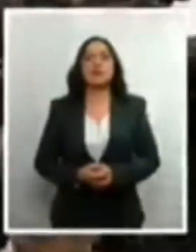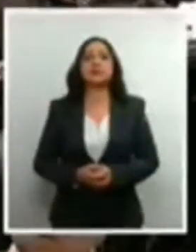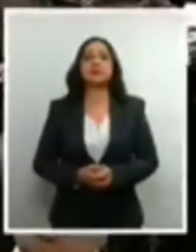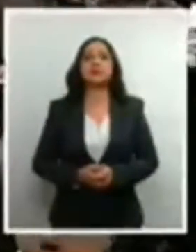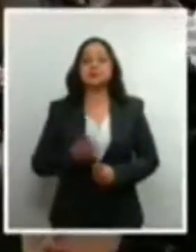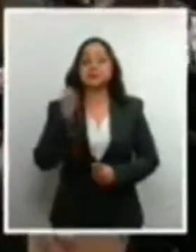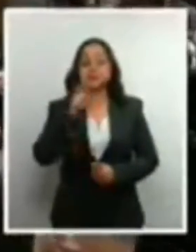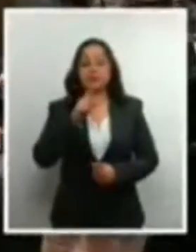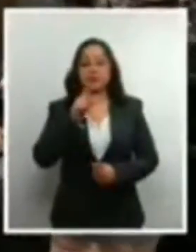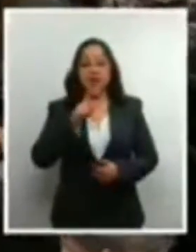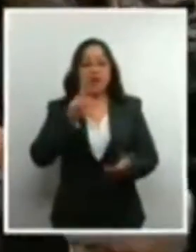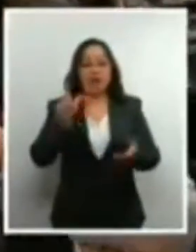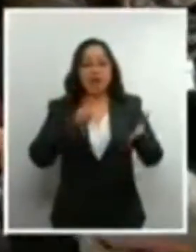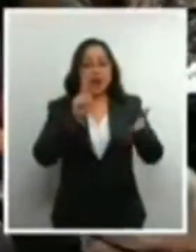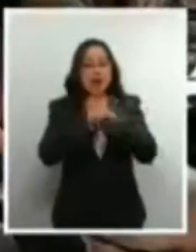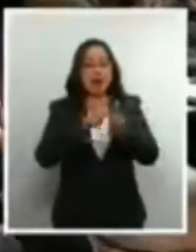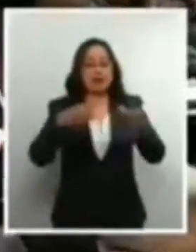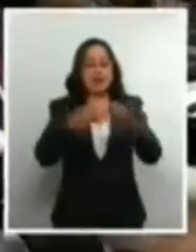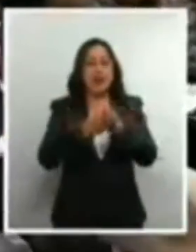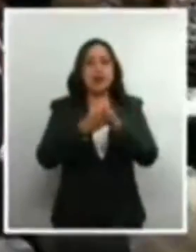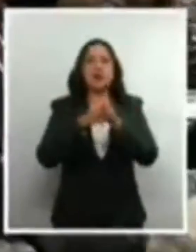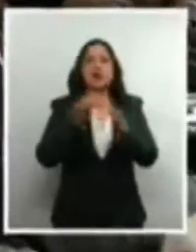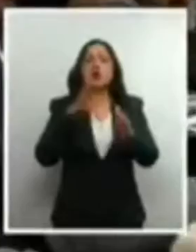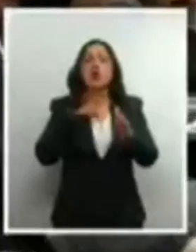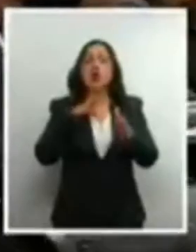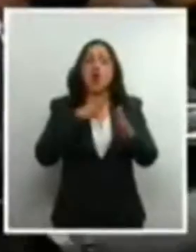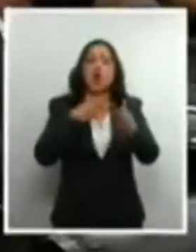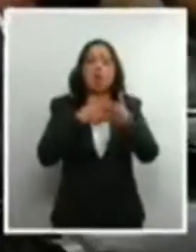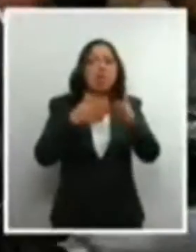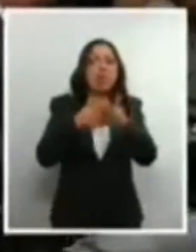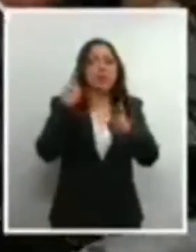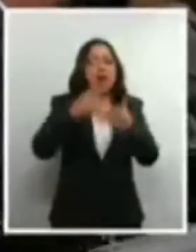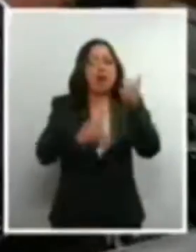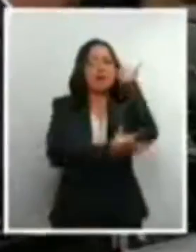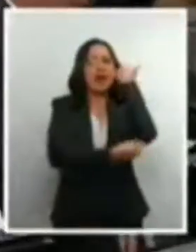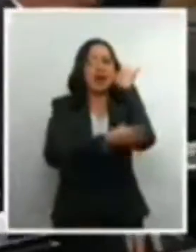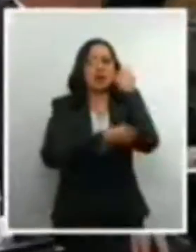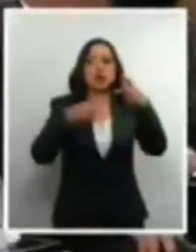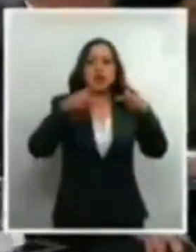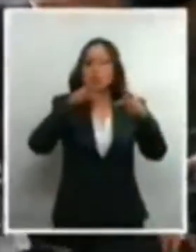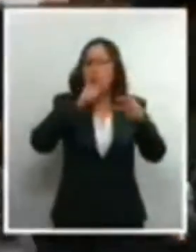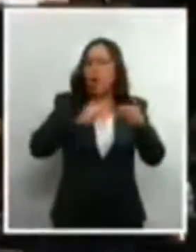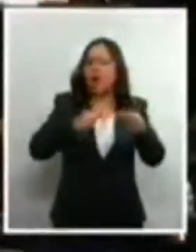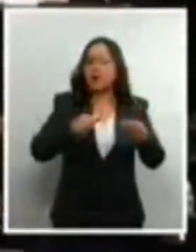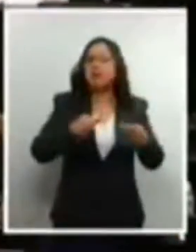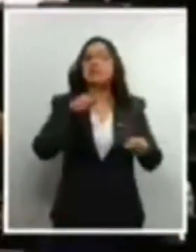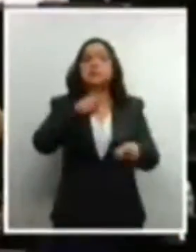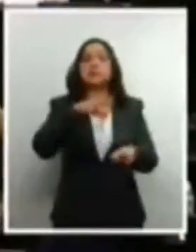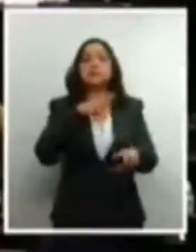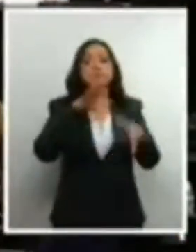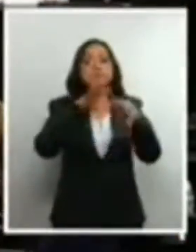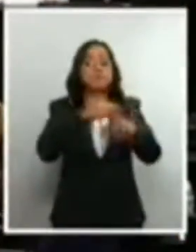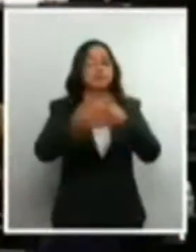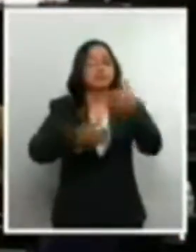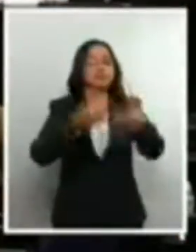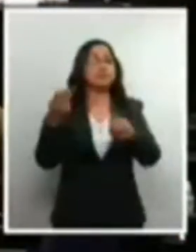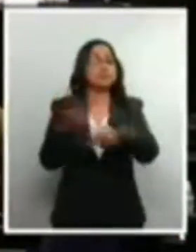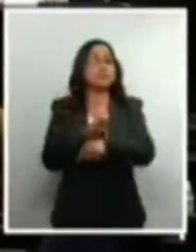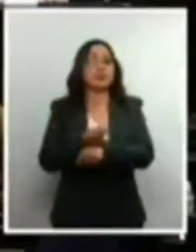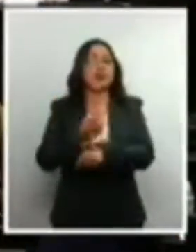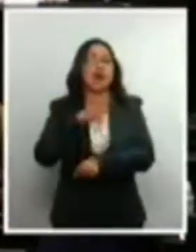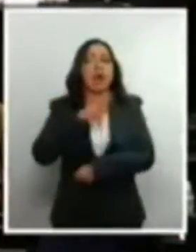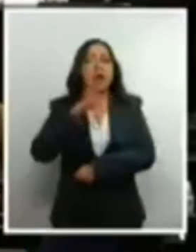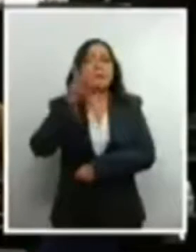las legislaciones que son más restrictivas con la interrupción del embarazo traen como consecuencia un incremento en la